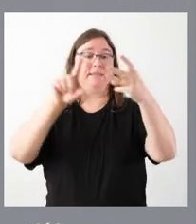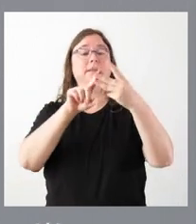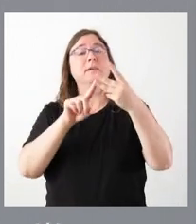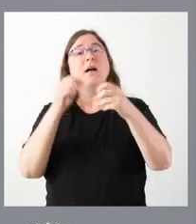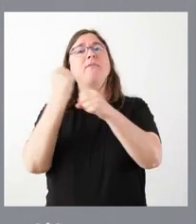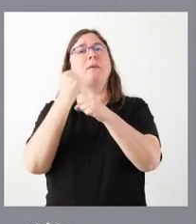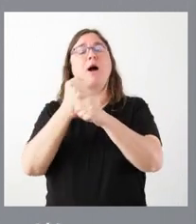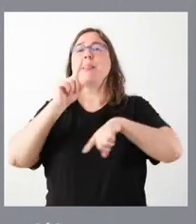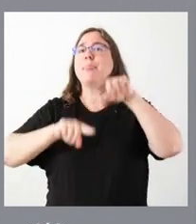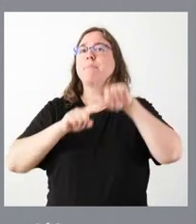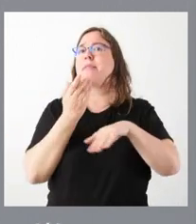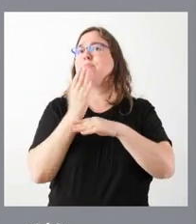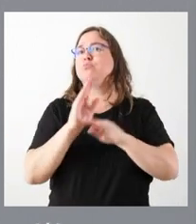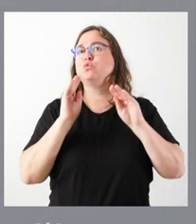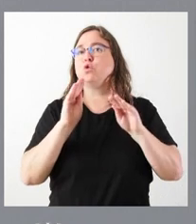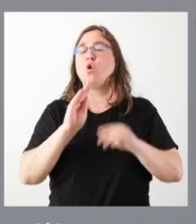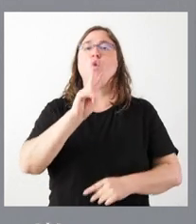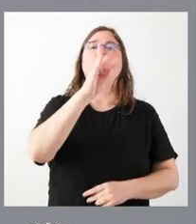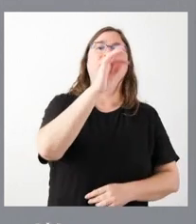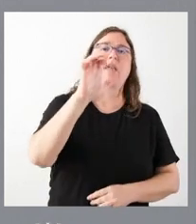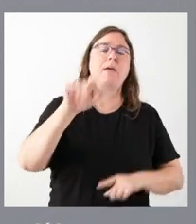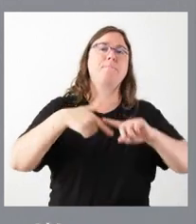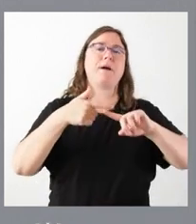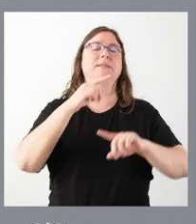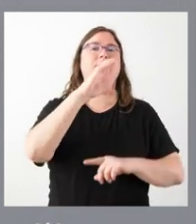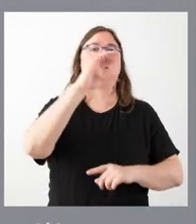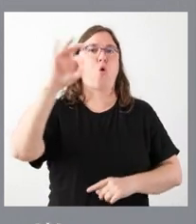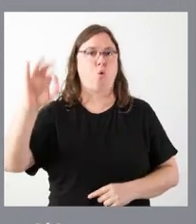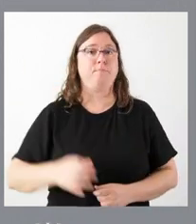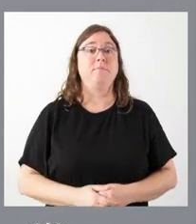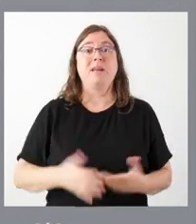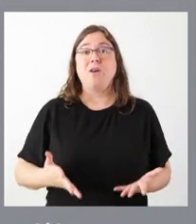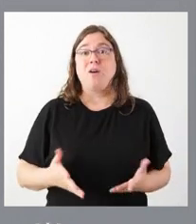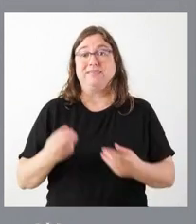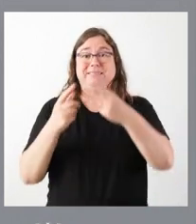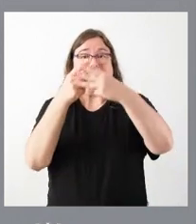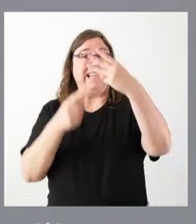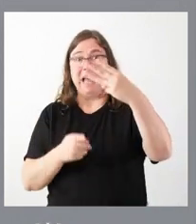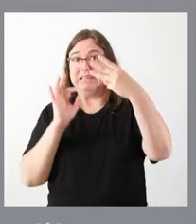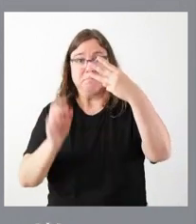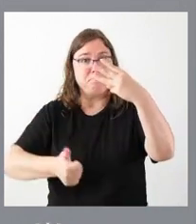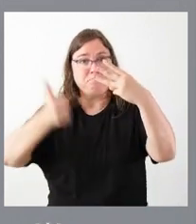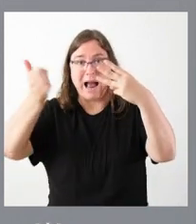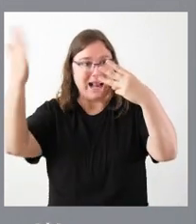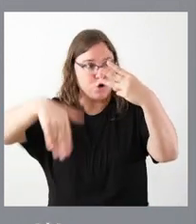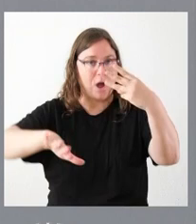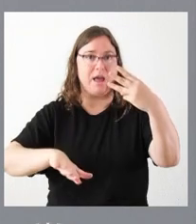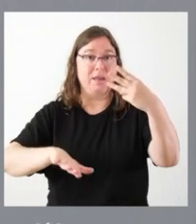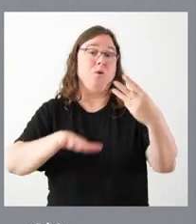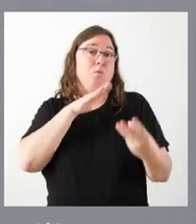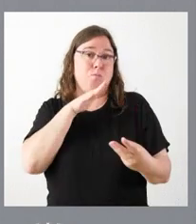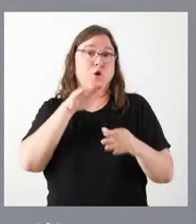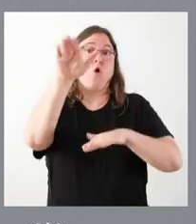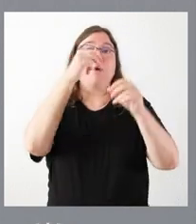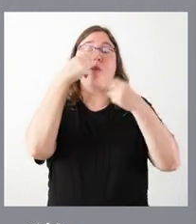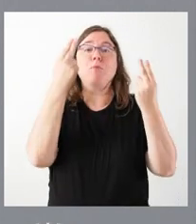función de la representación que le corresponde, UGT y comisiones obreras. Aquí, como son solo tres entidades, quizá no sea necesaria la convocatoria